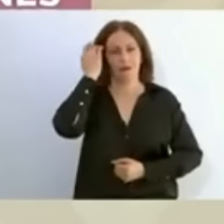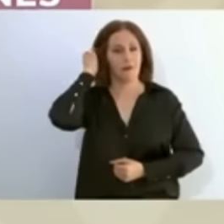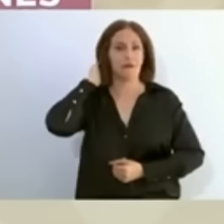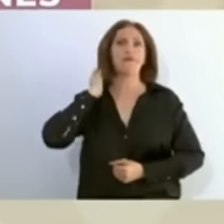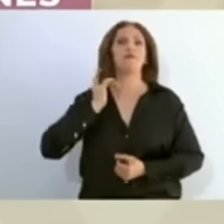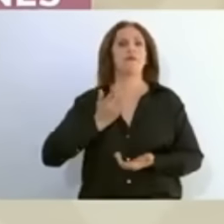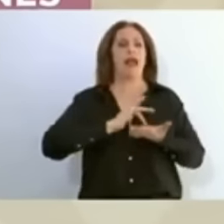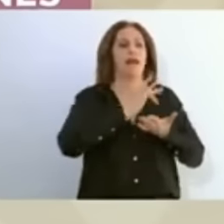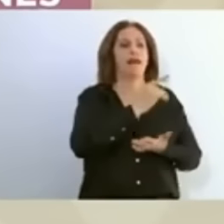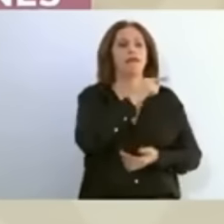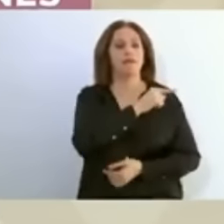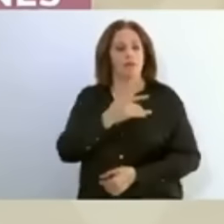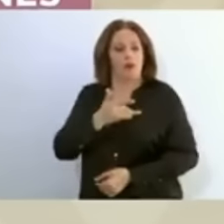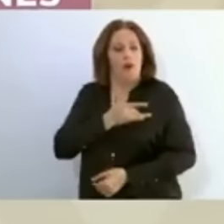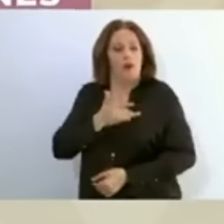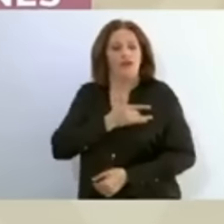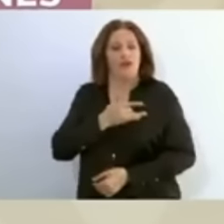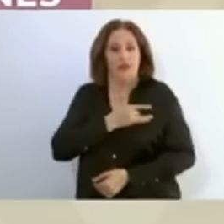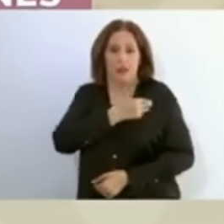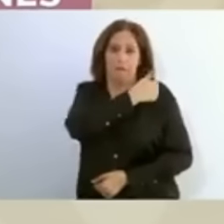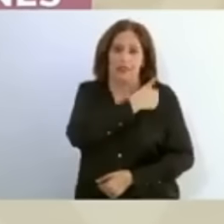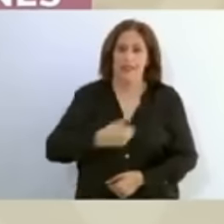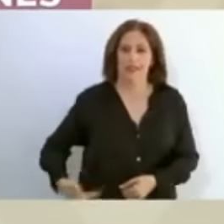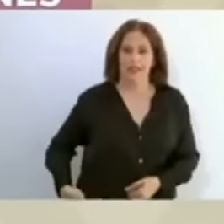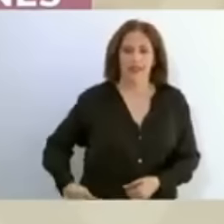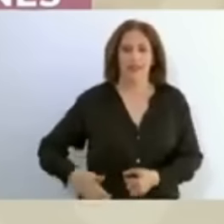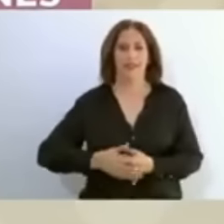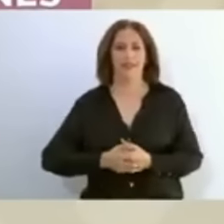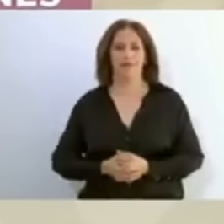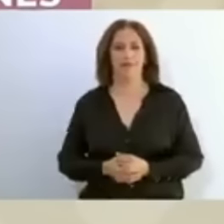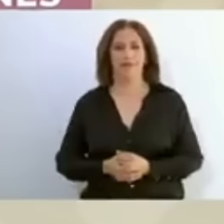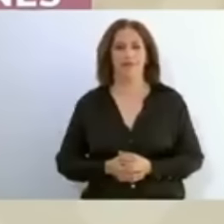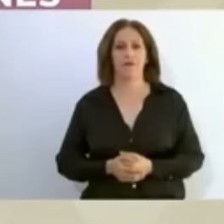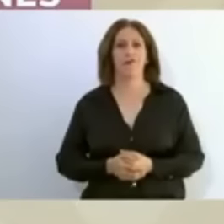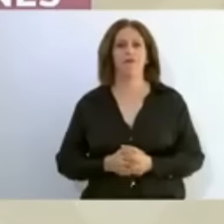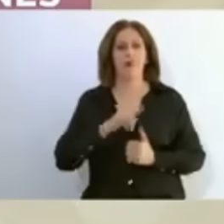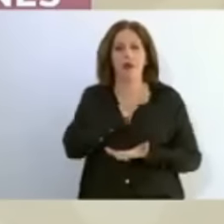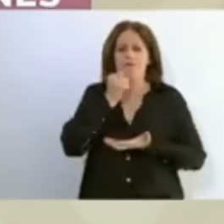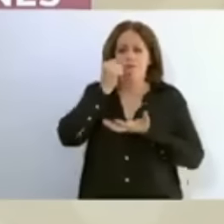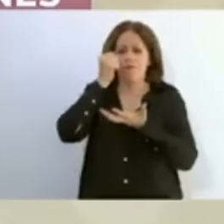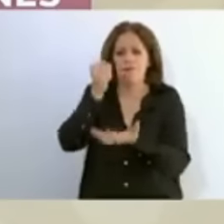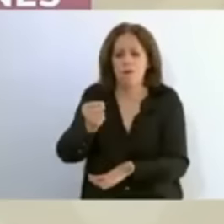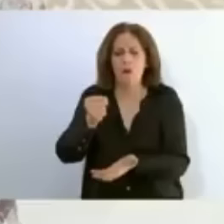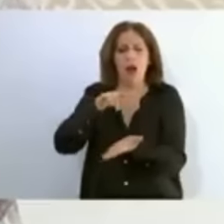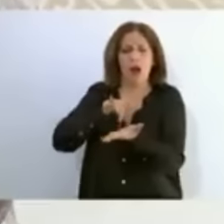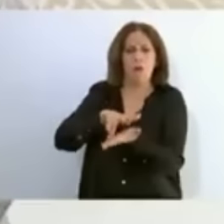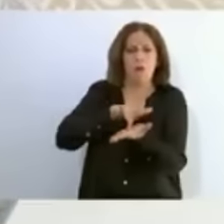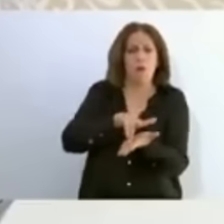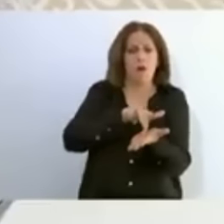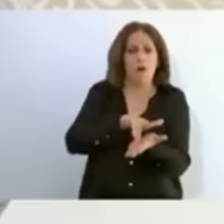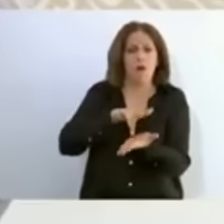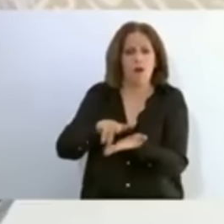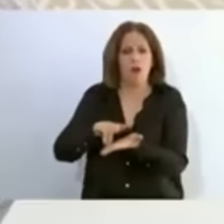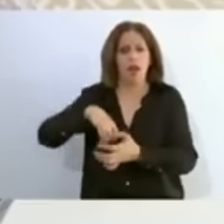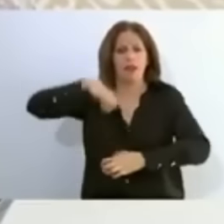de nuestro presidente solo en este sexenio se han invertido en apoyo a los adultos